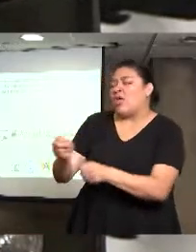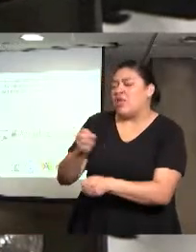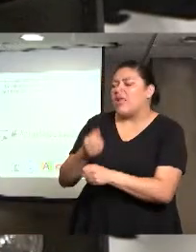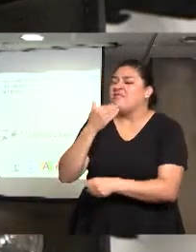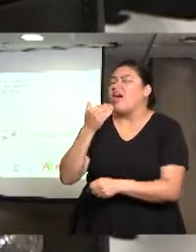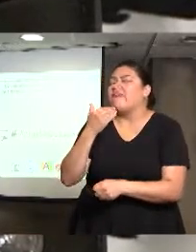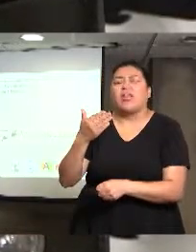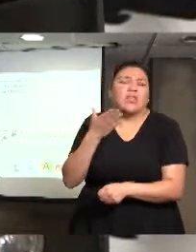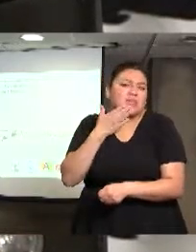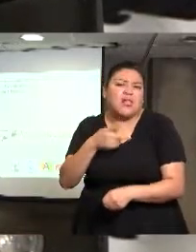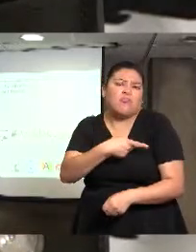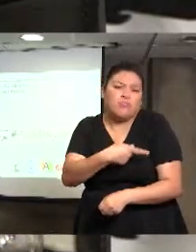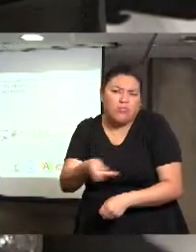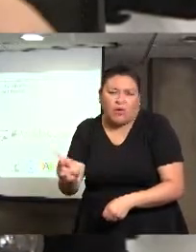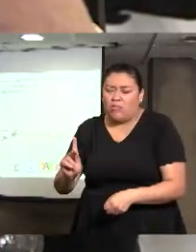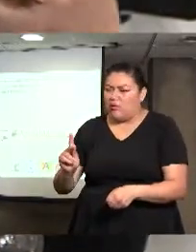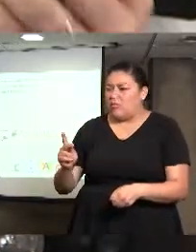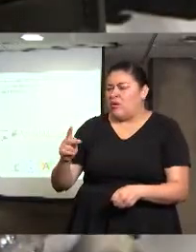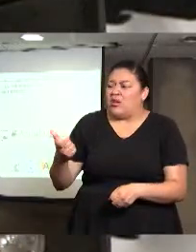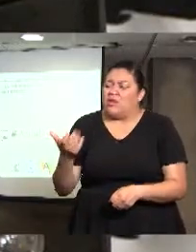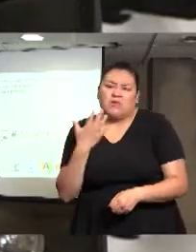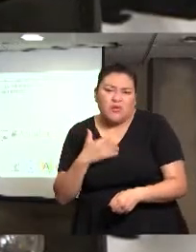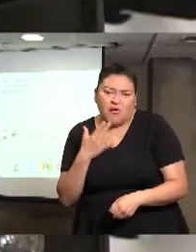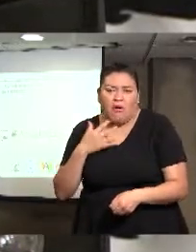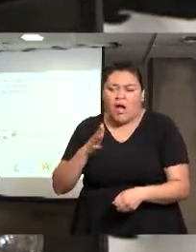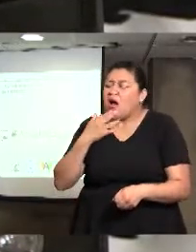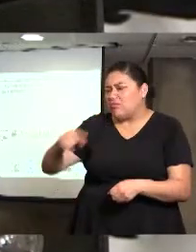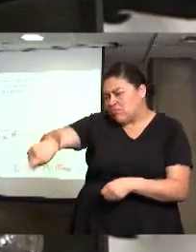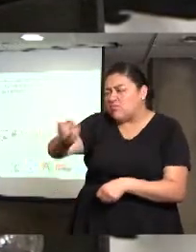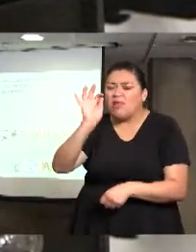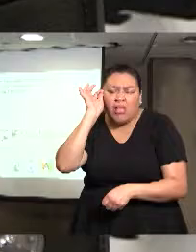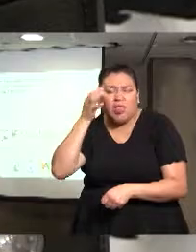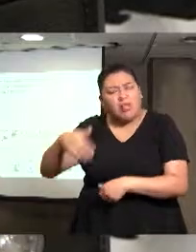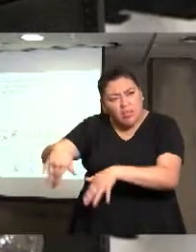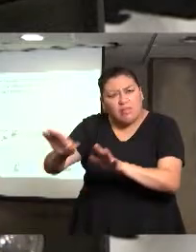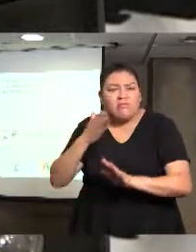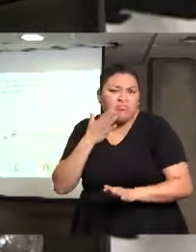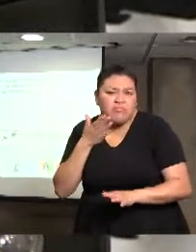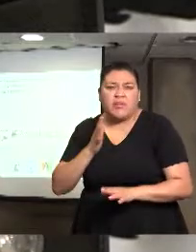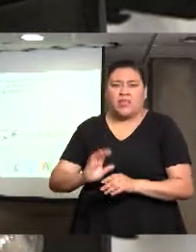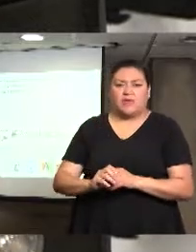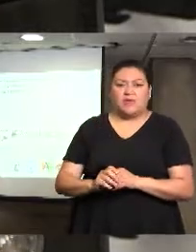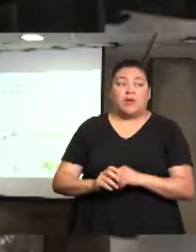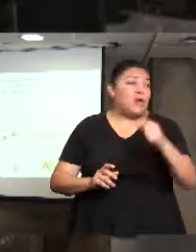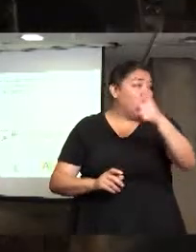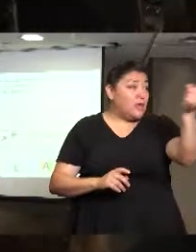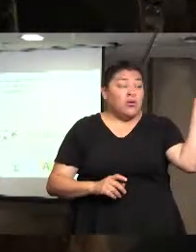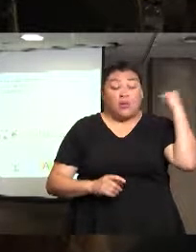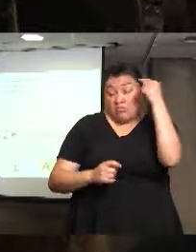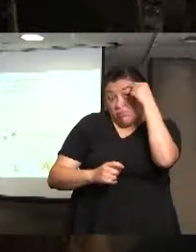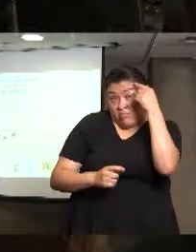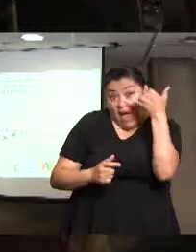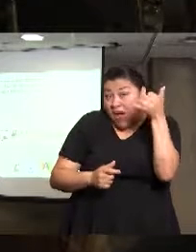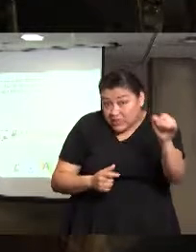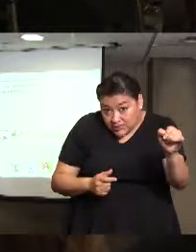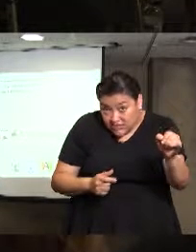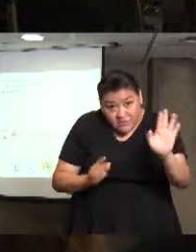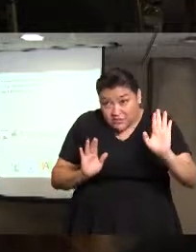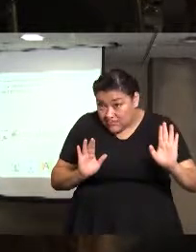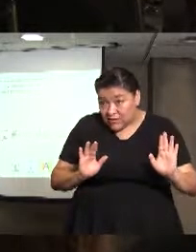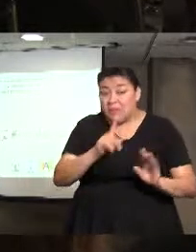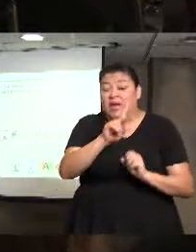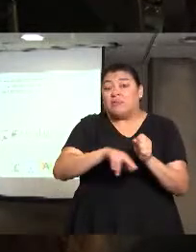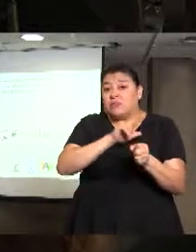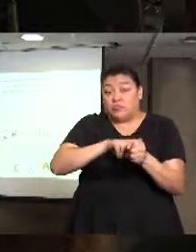son pobres, si no de qué van a vivir, todo este asunto de los mitos, por eso la campaña habla en torno a este asunto de los mitos y los prejuicios en torno a la trata de